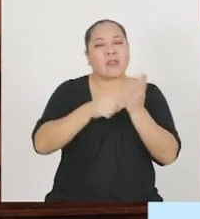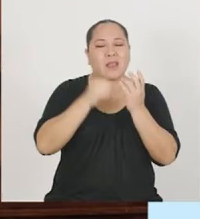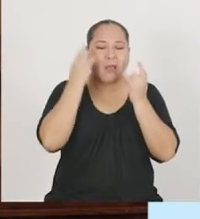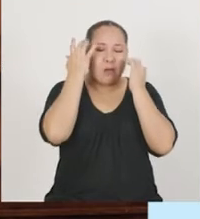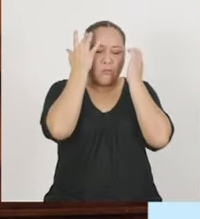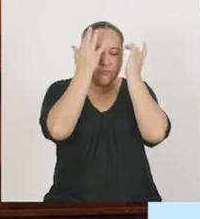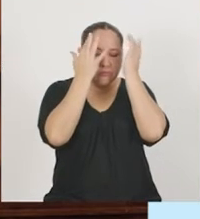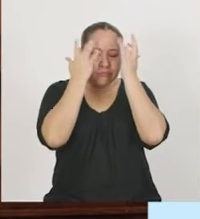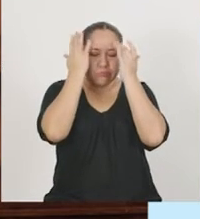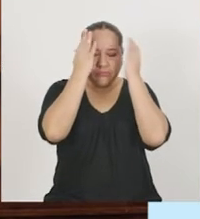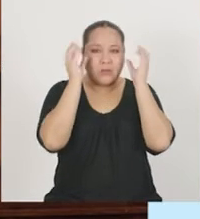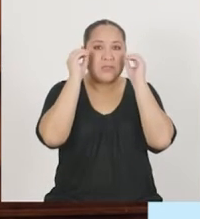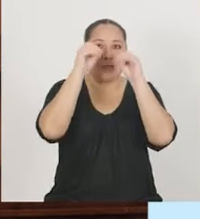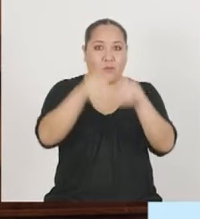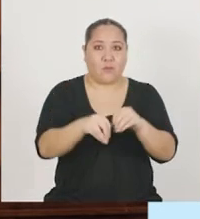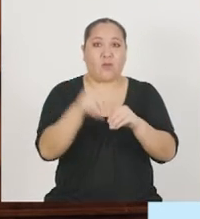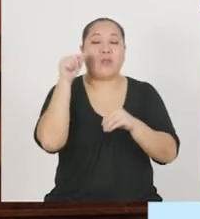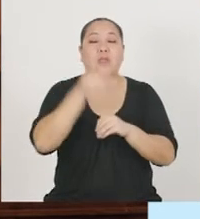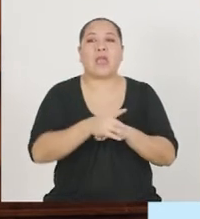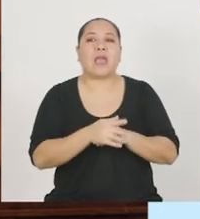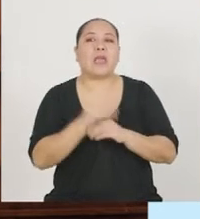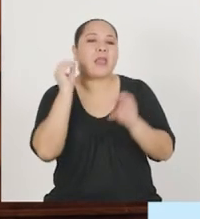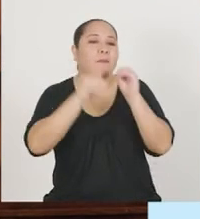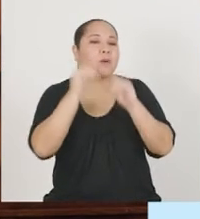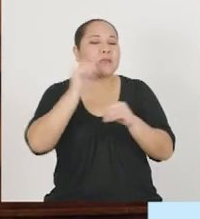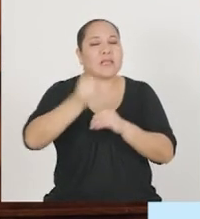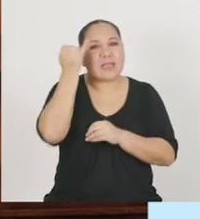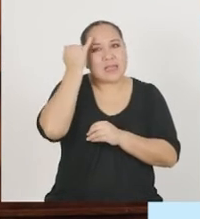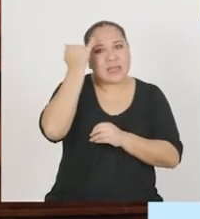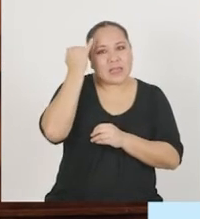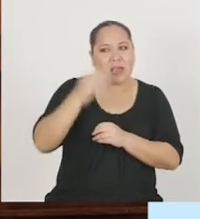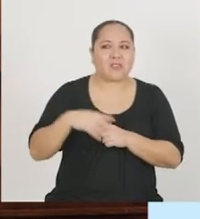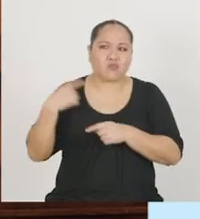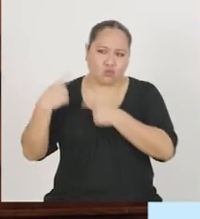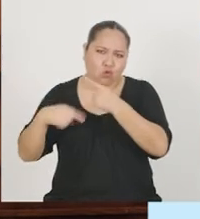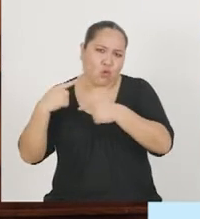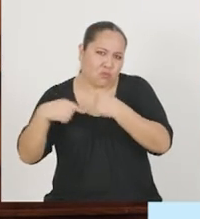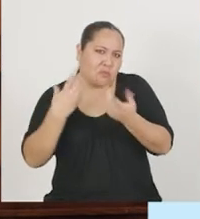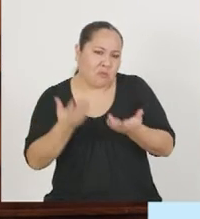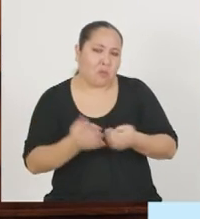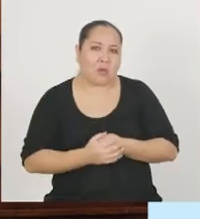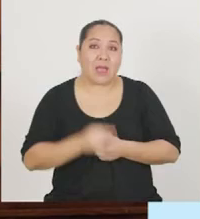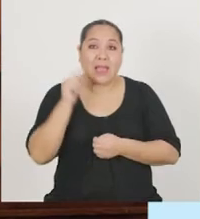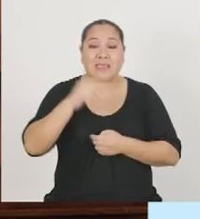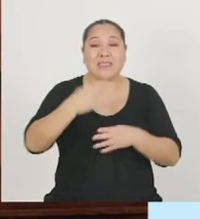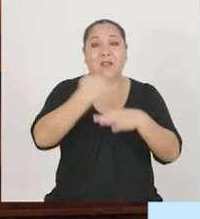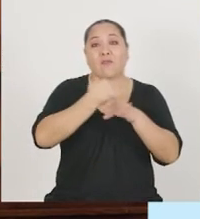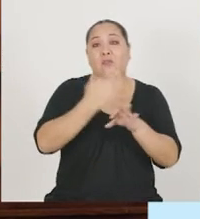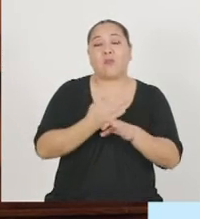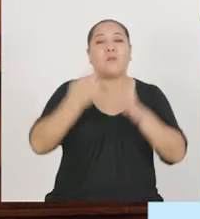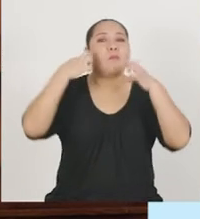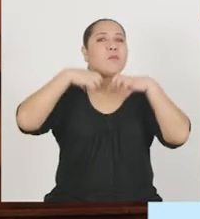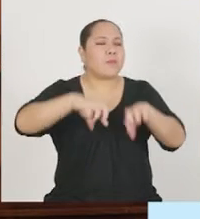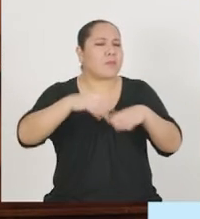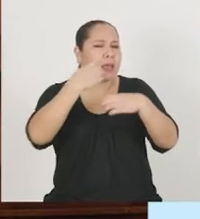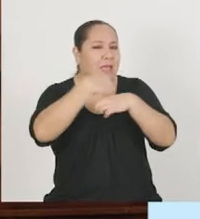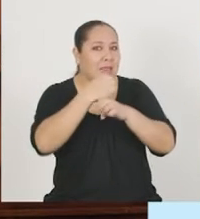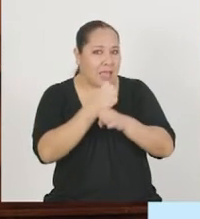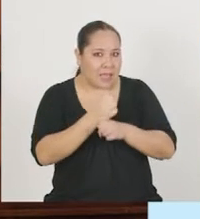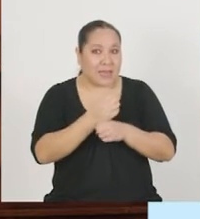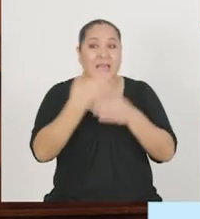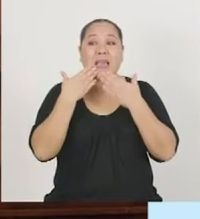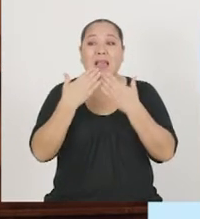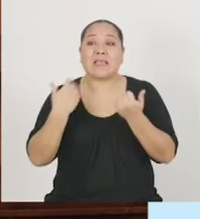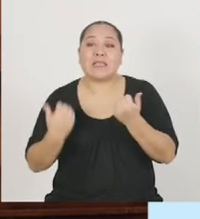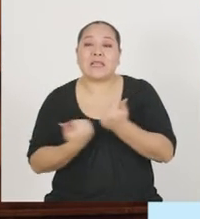técnica de creatividad que se aplica en la generación de ideas de forma habitual. Esta herramienta permite crear